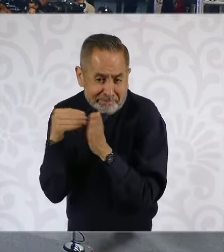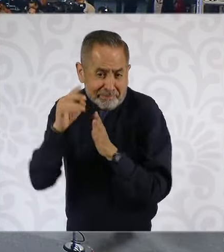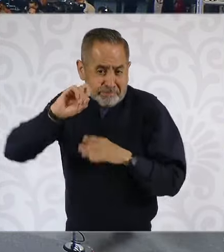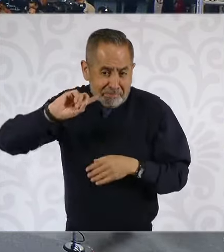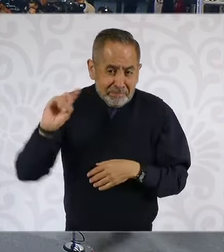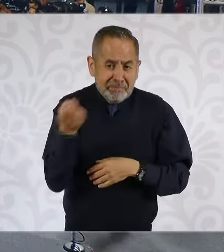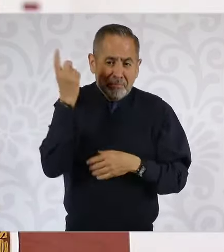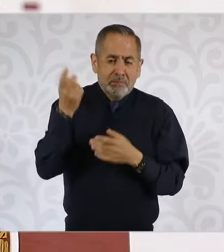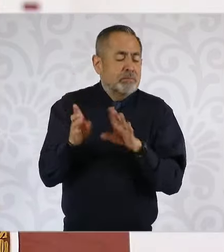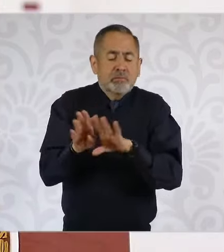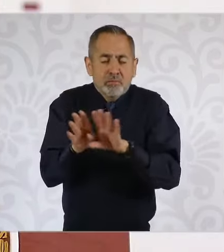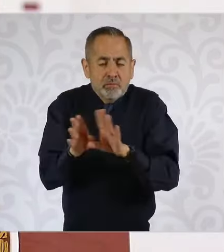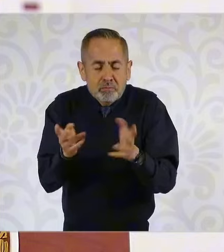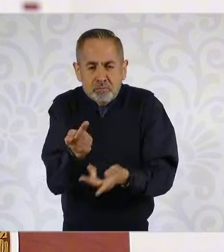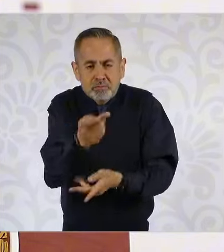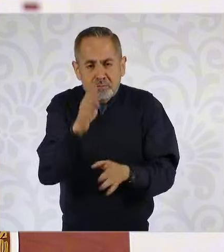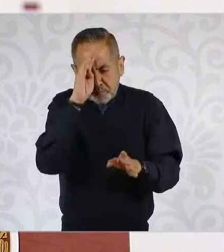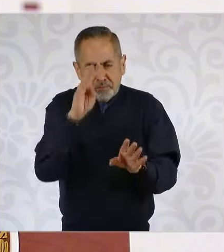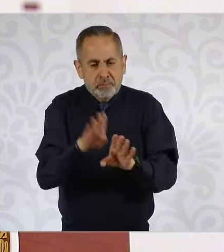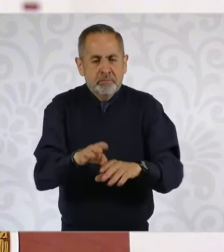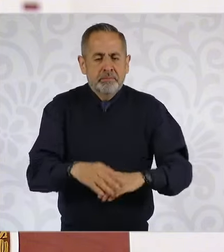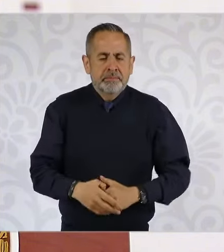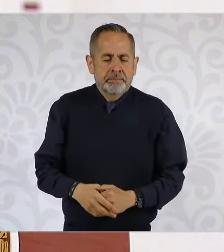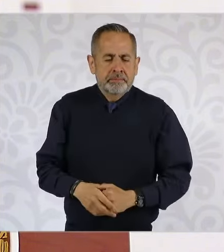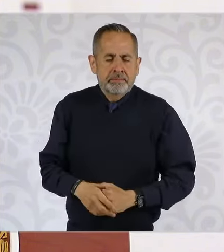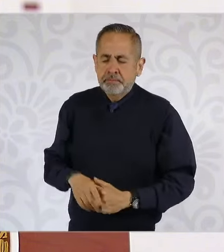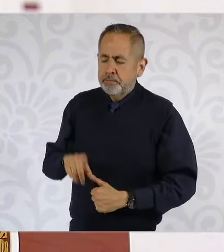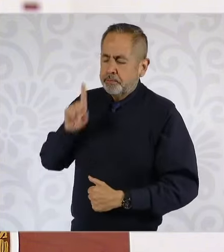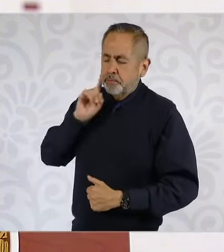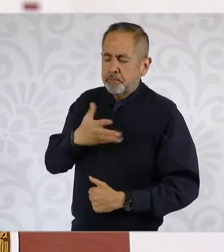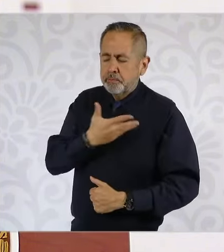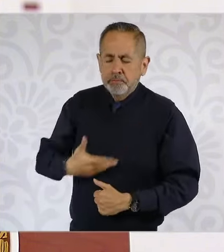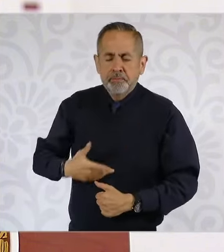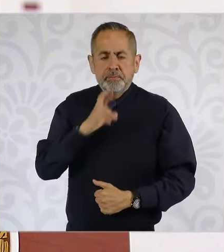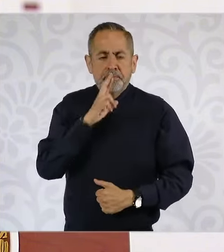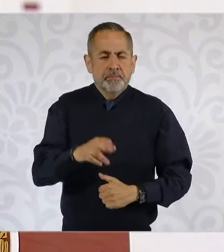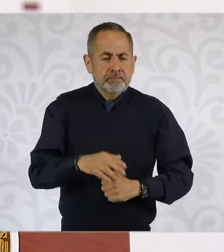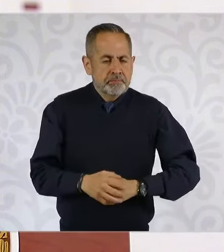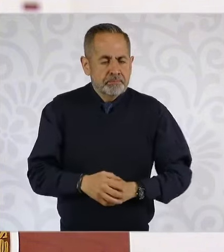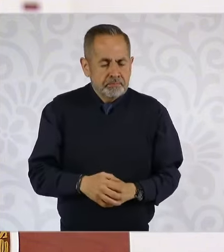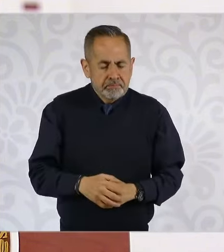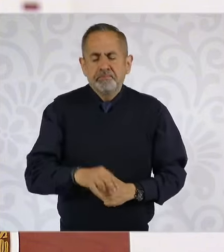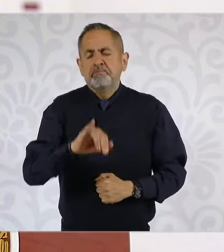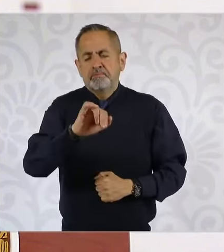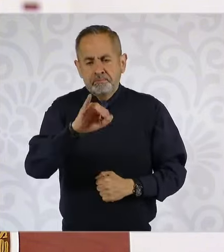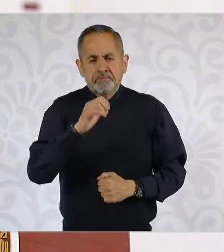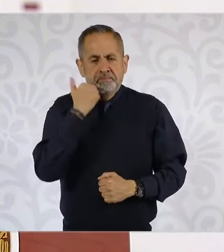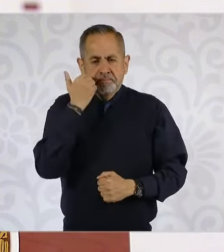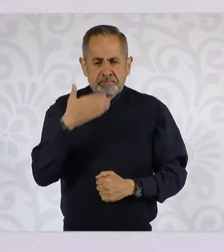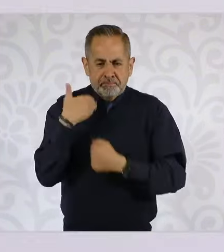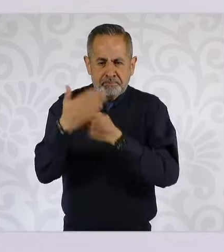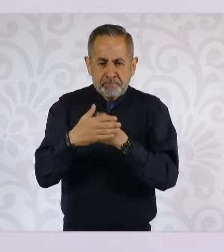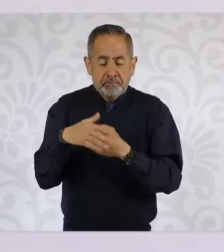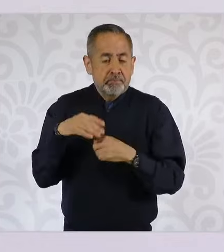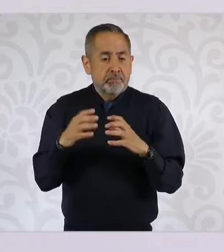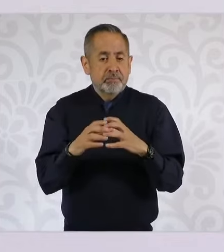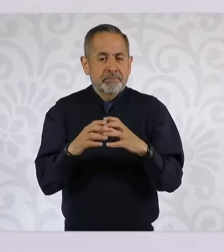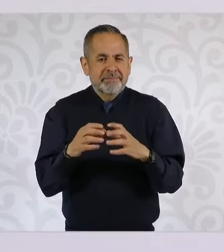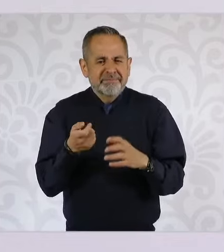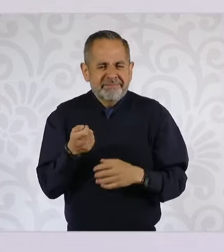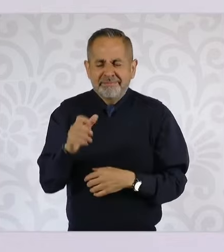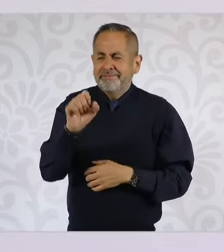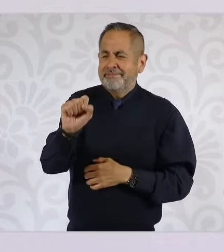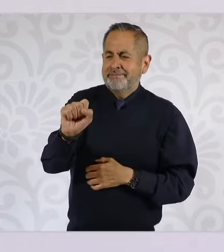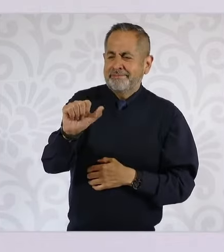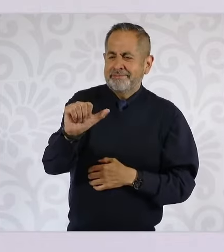Sí, planteamos avanzar en satélites y en